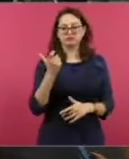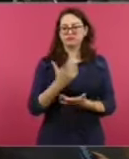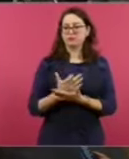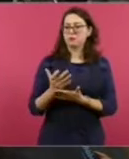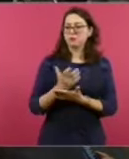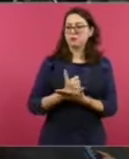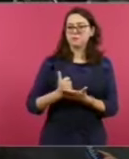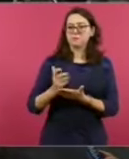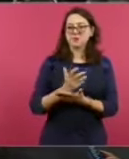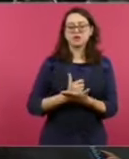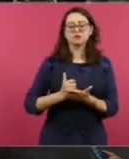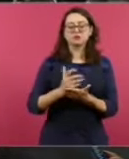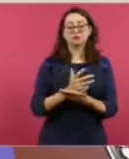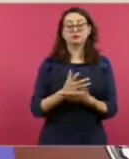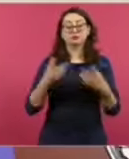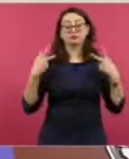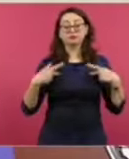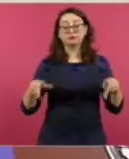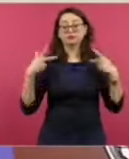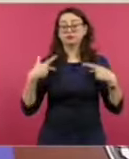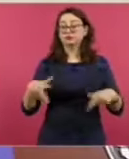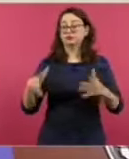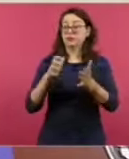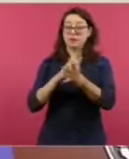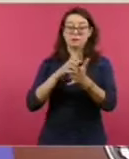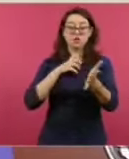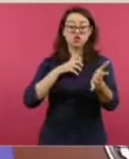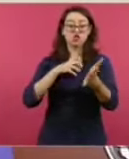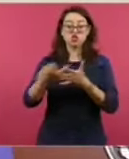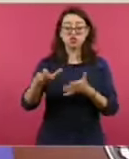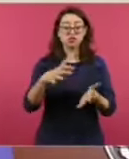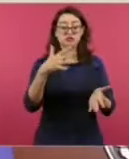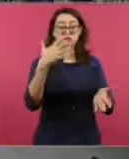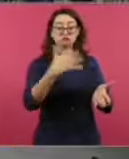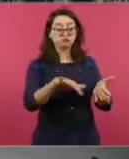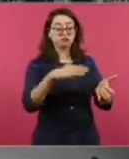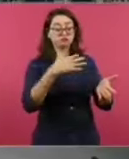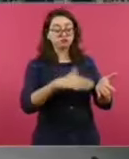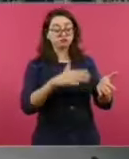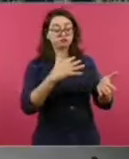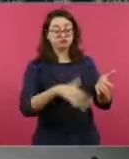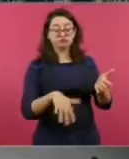son bestsellers sus libros.